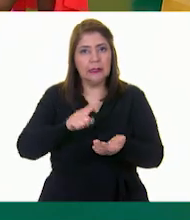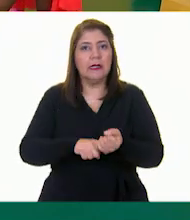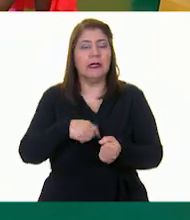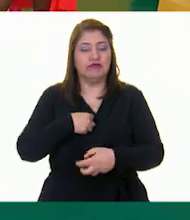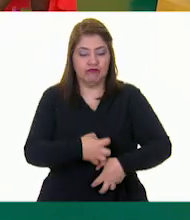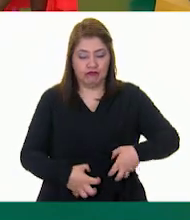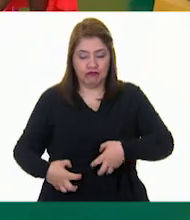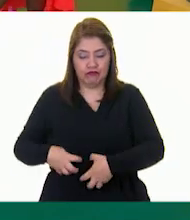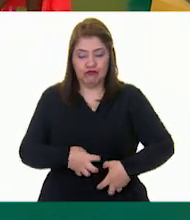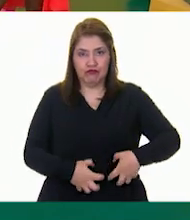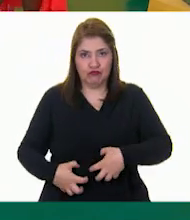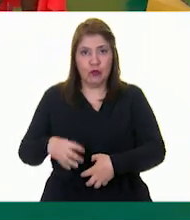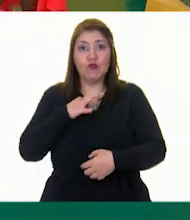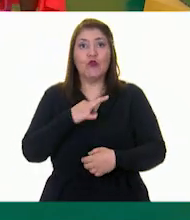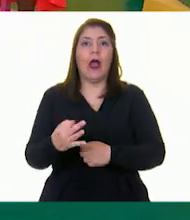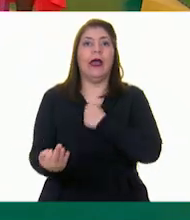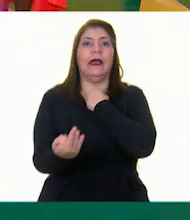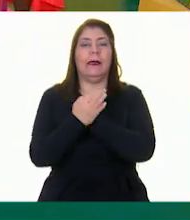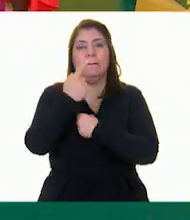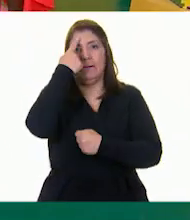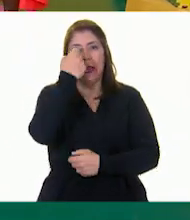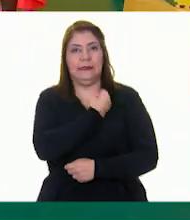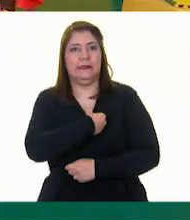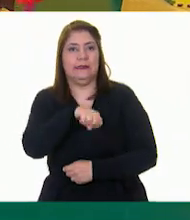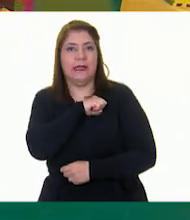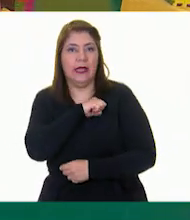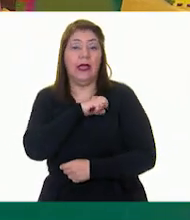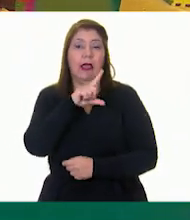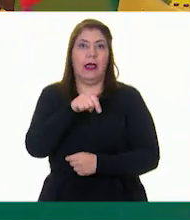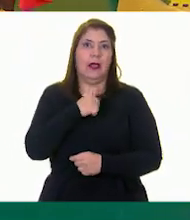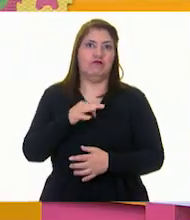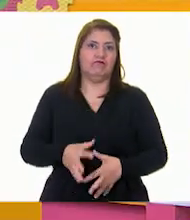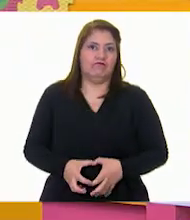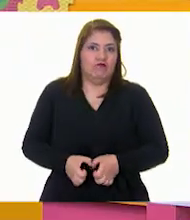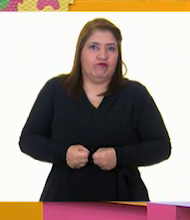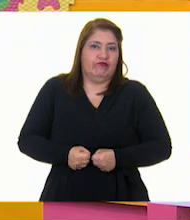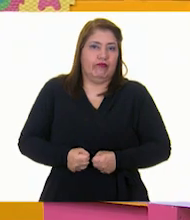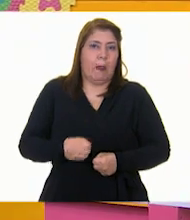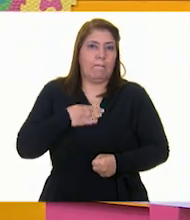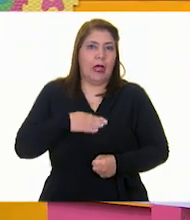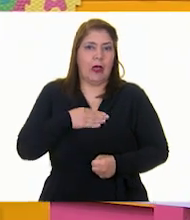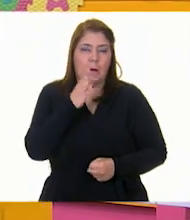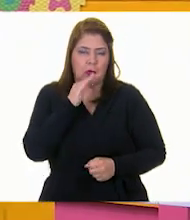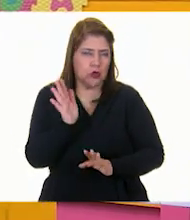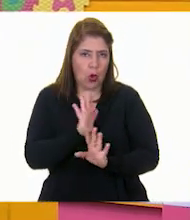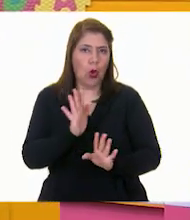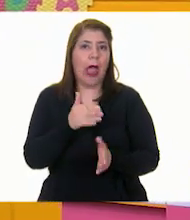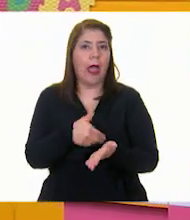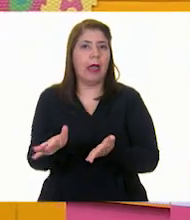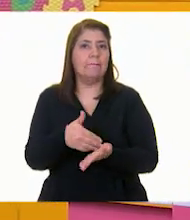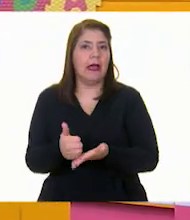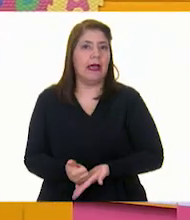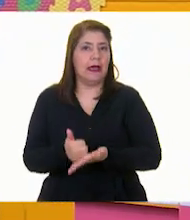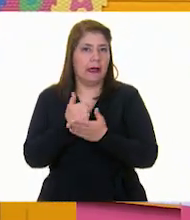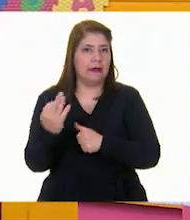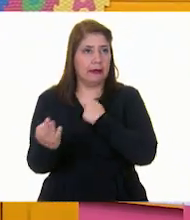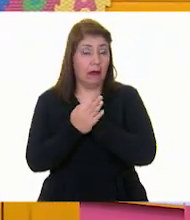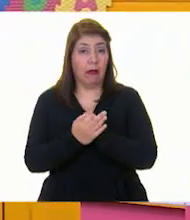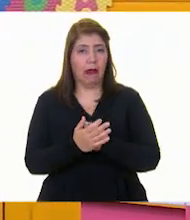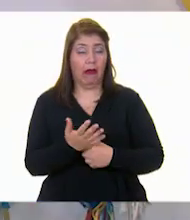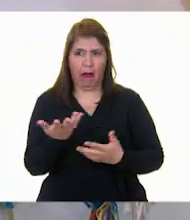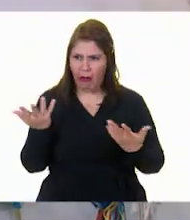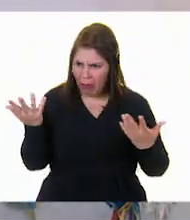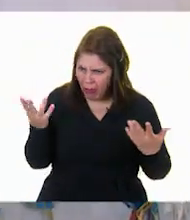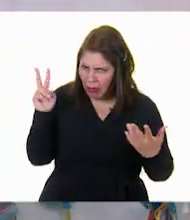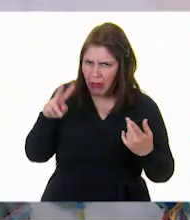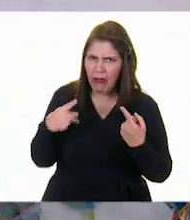digestión para que estés nutrido y cero estreñido. ¡Cuánta variedad! Así